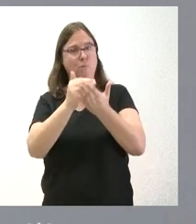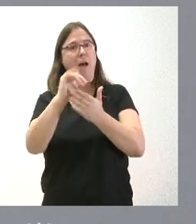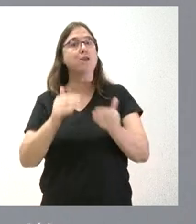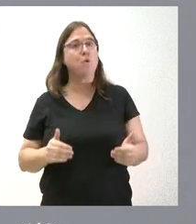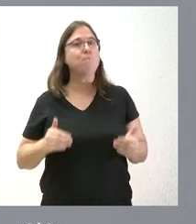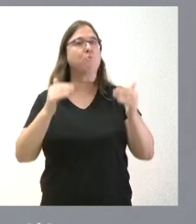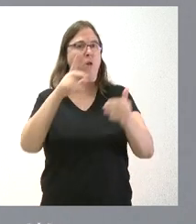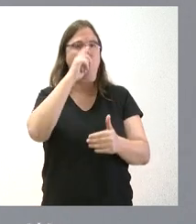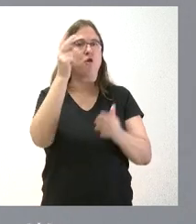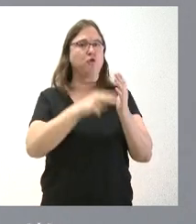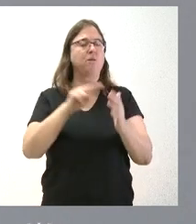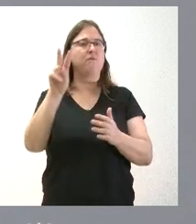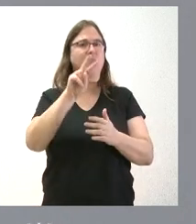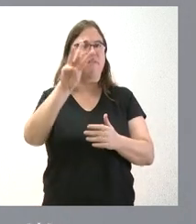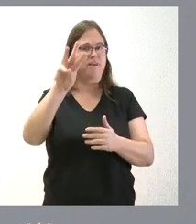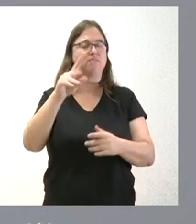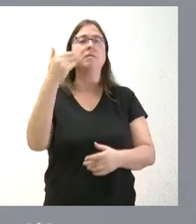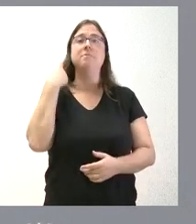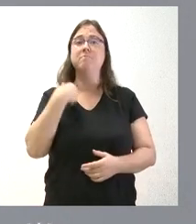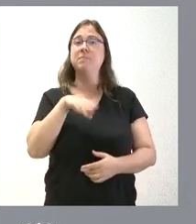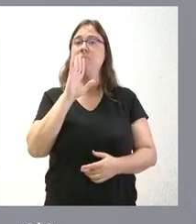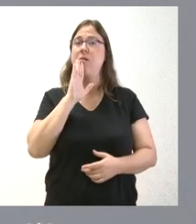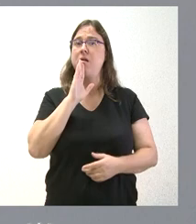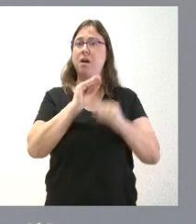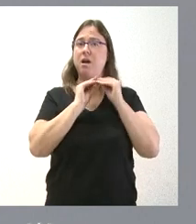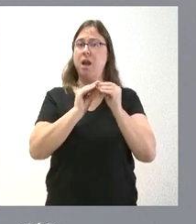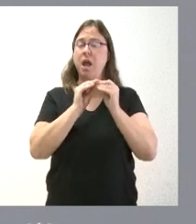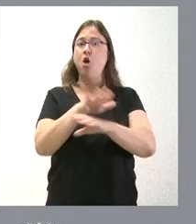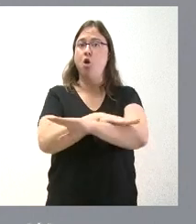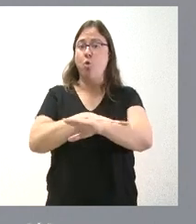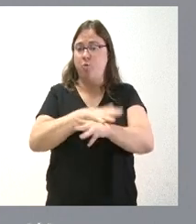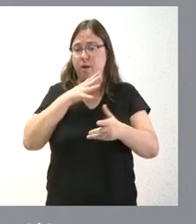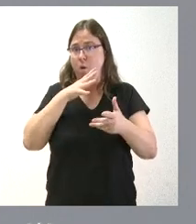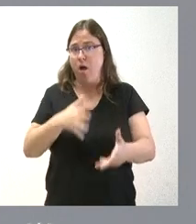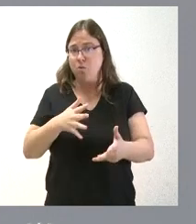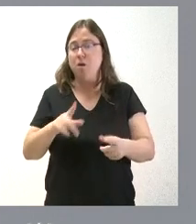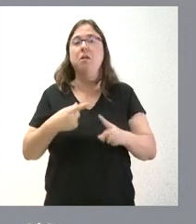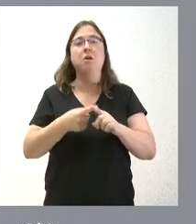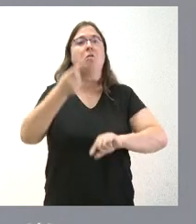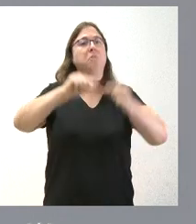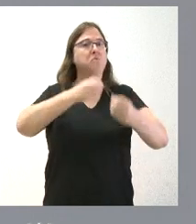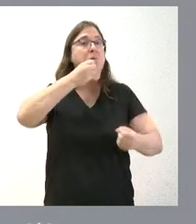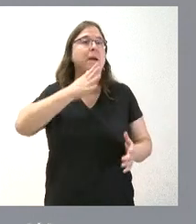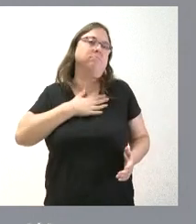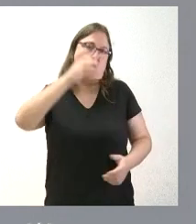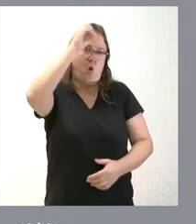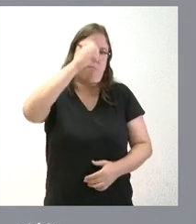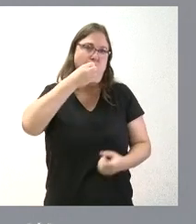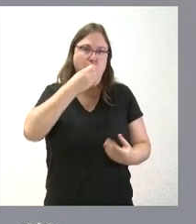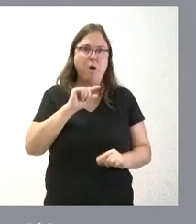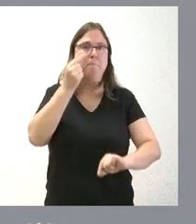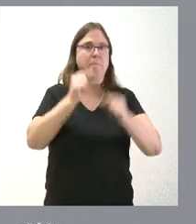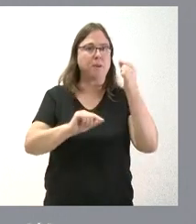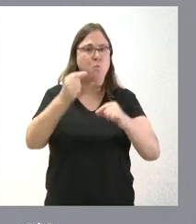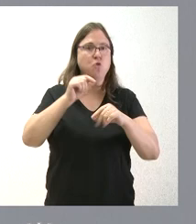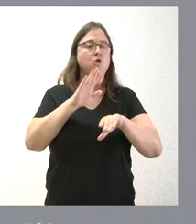este año 2023. Es el mismo presupuesto que ha elaborado el Gobierno que está en vigor. Tenemos un buen presupuesto a nuestro juicio, que siempre a la